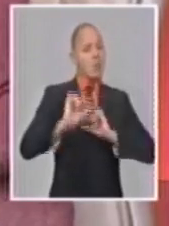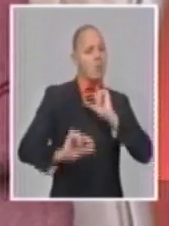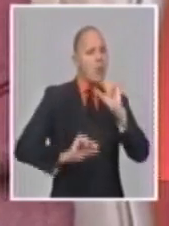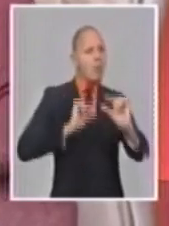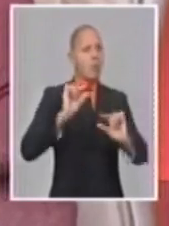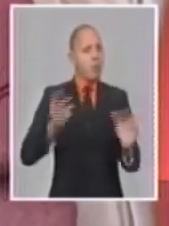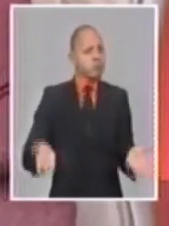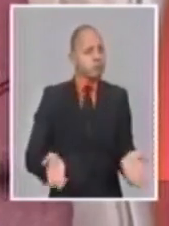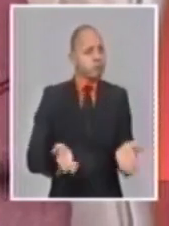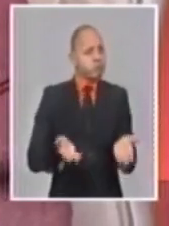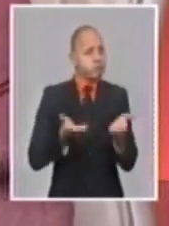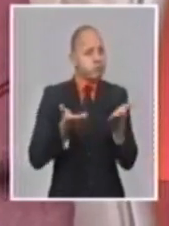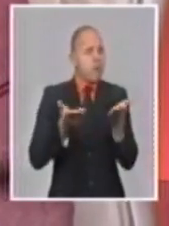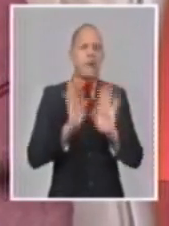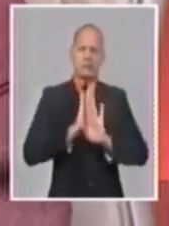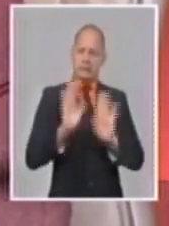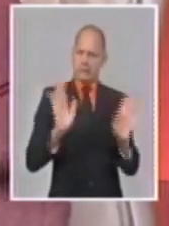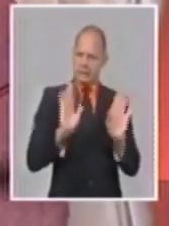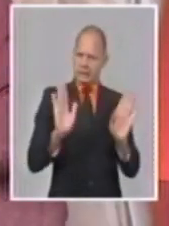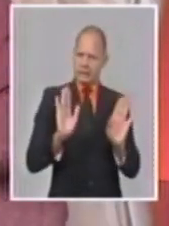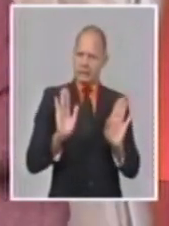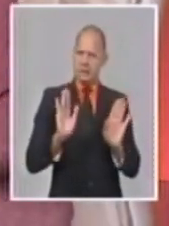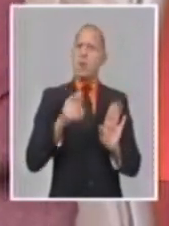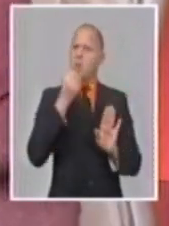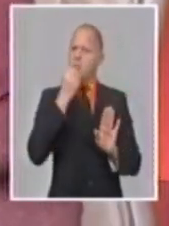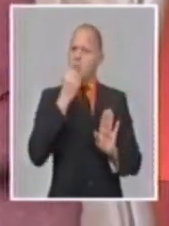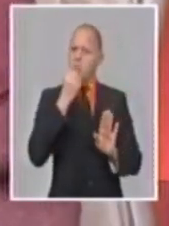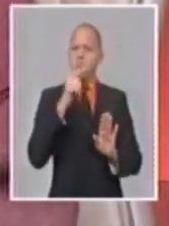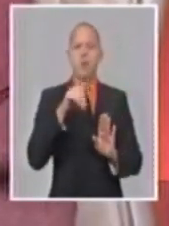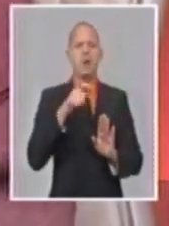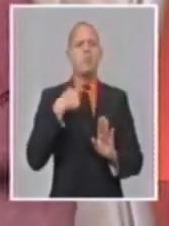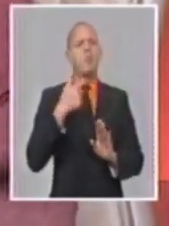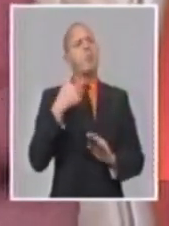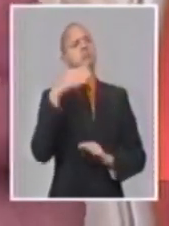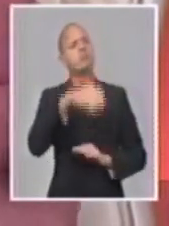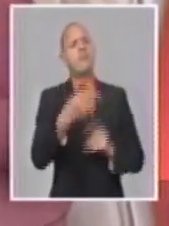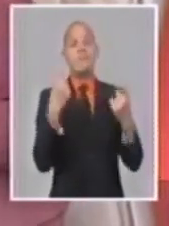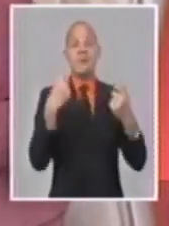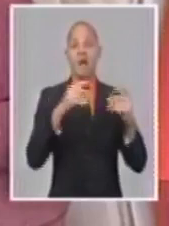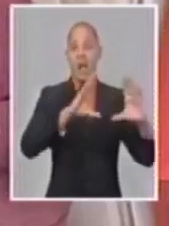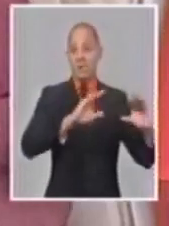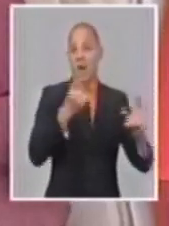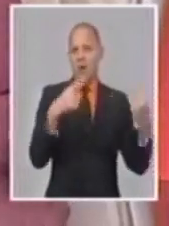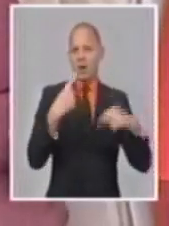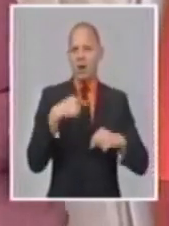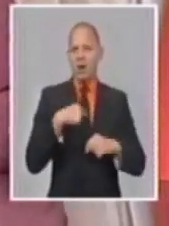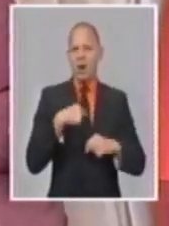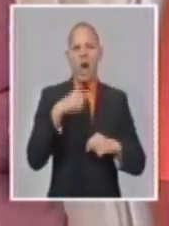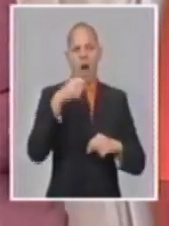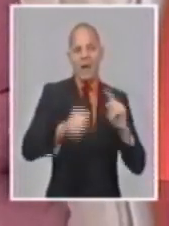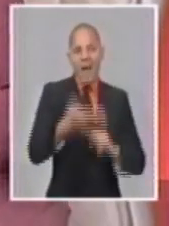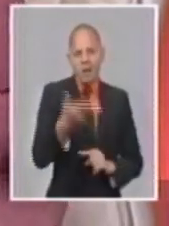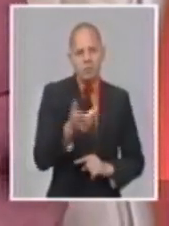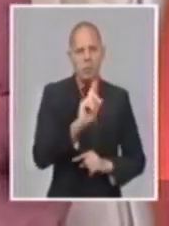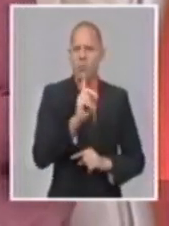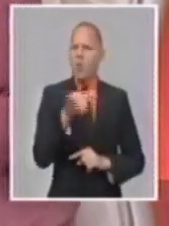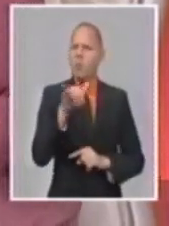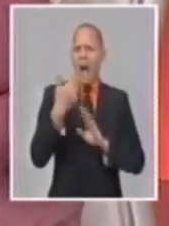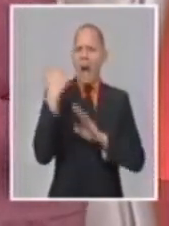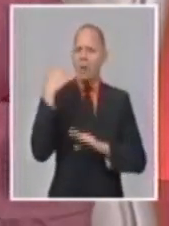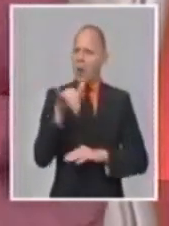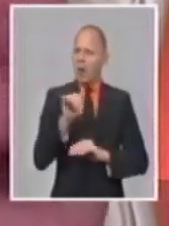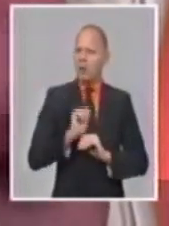vayamos recuperándonos, la población sabrá que lo pueda adquirir a los mismos precios que los anteriores. Y en los productos